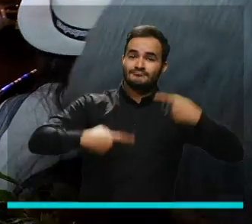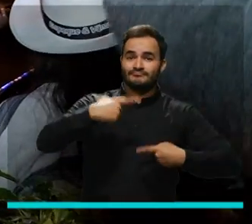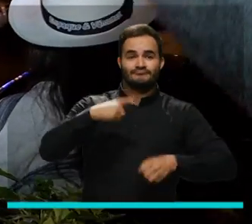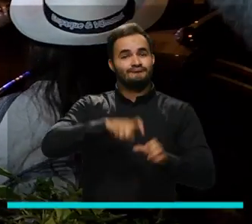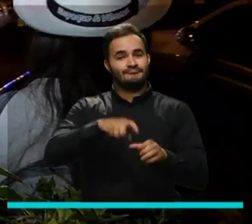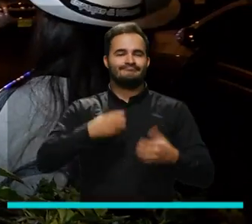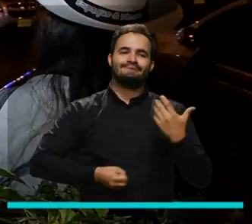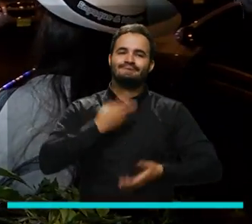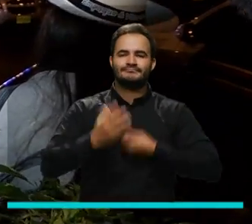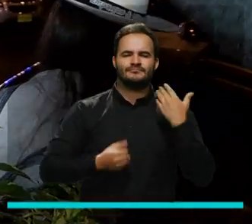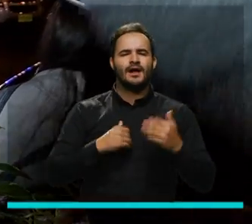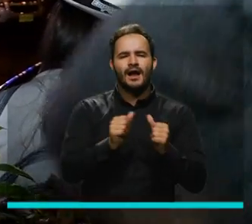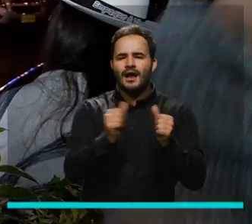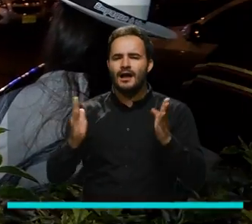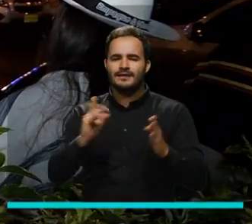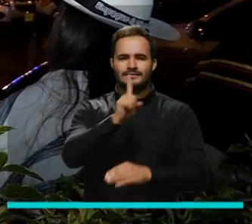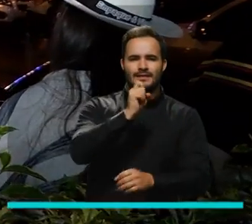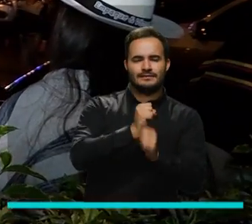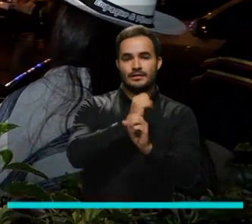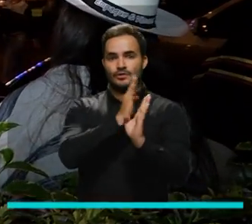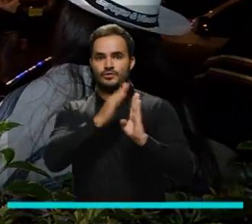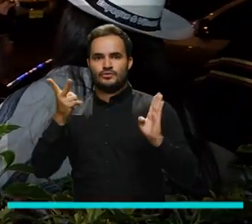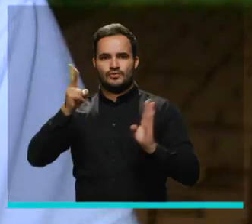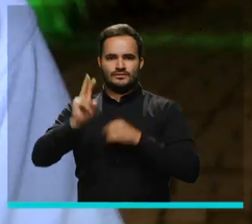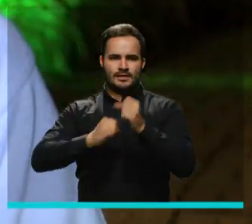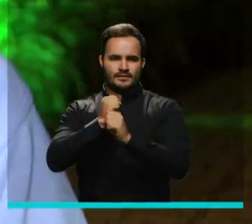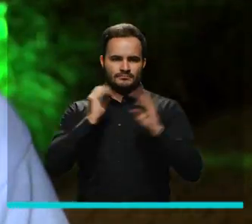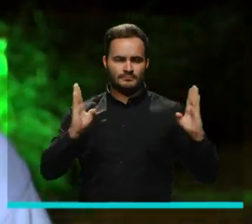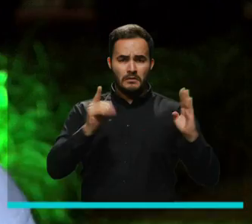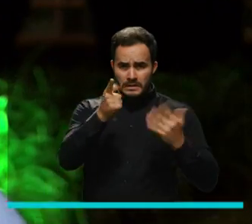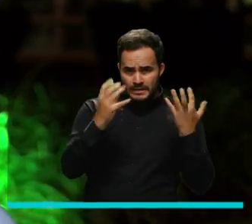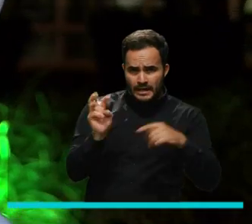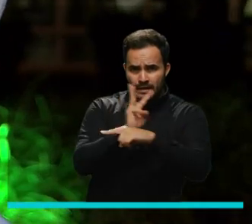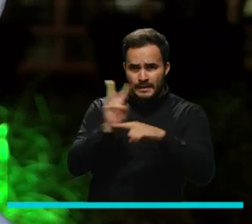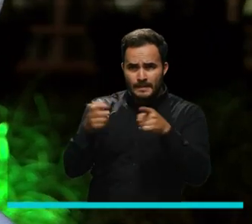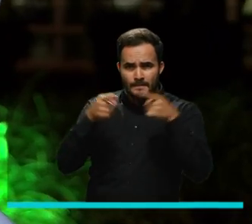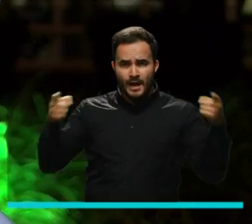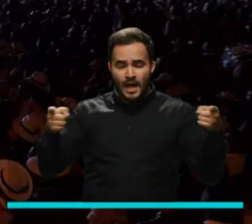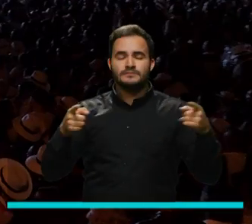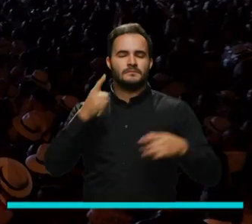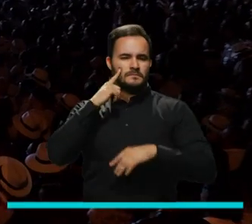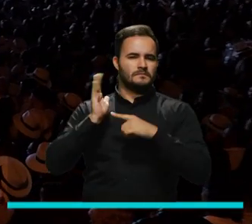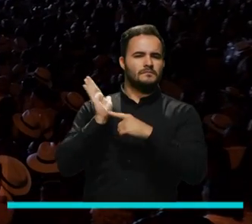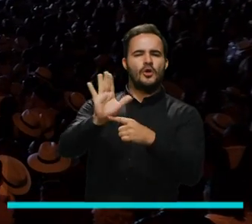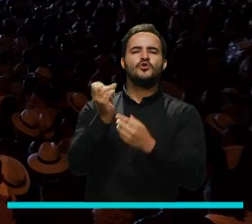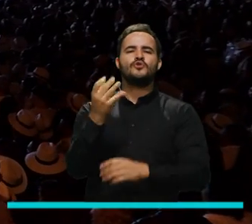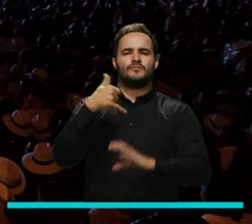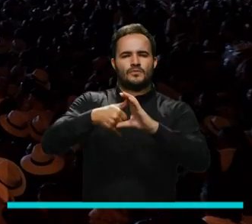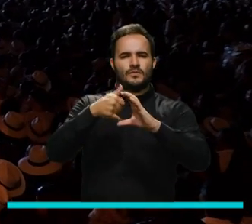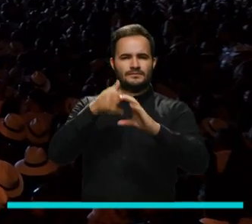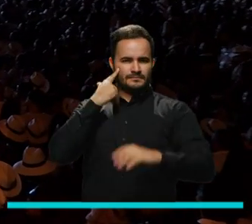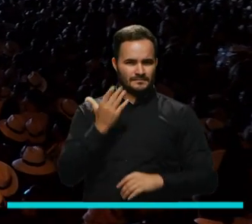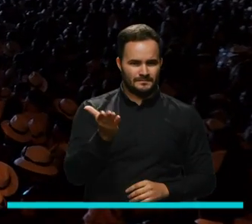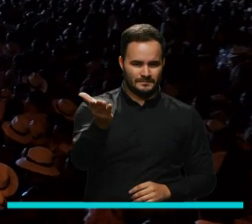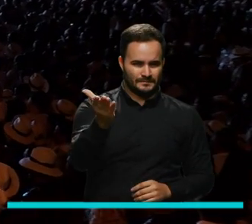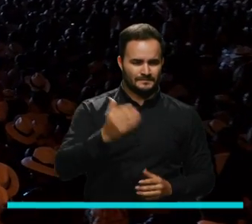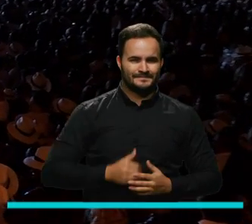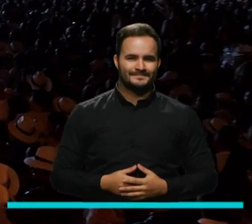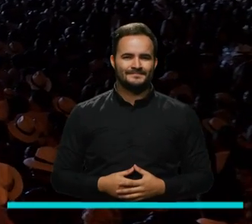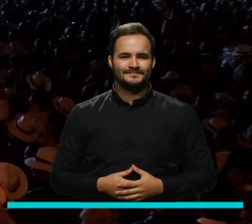Trova, dirigidas a niños entre 6 y 12 años. La información se puede consultar en el WhatsApp 322